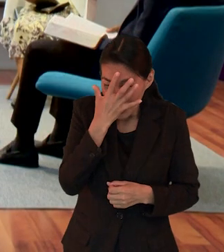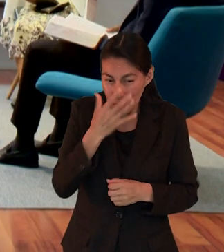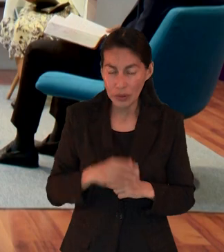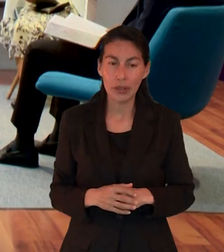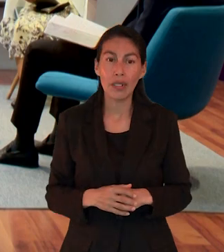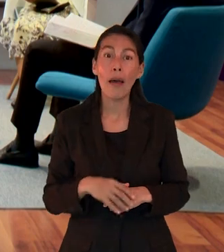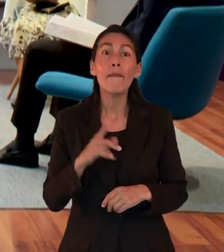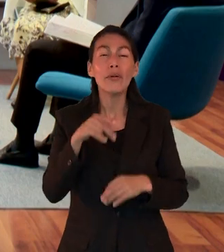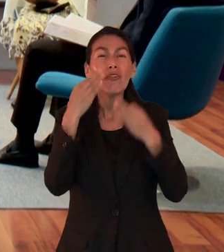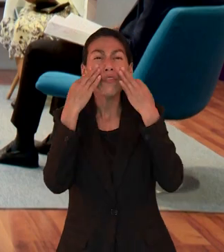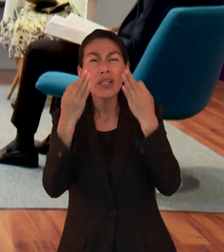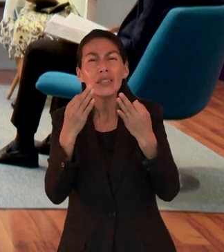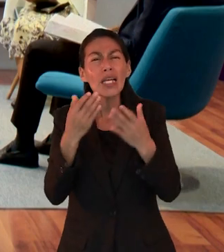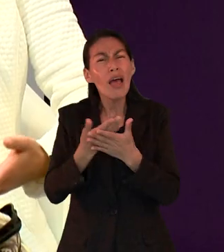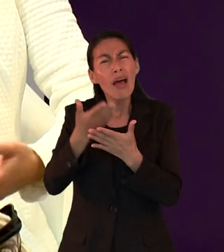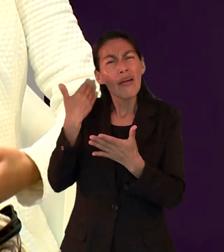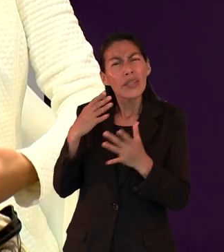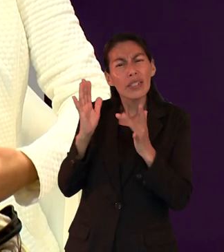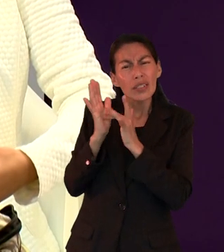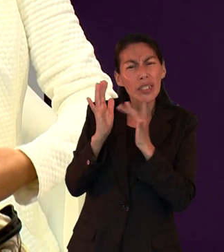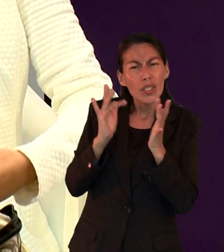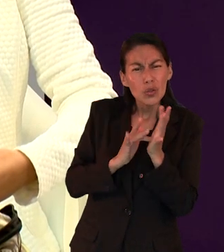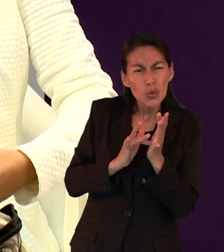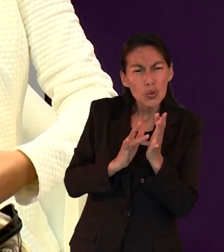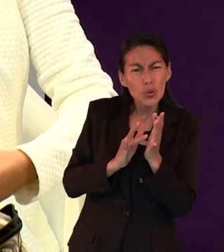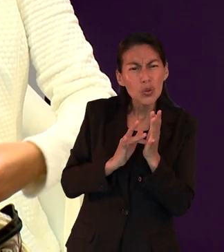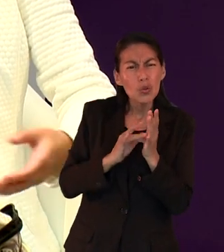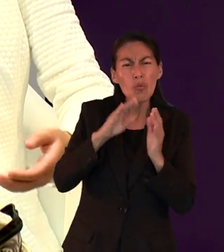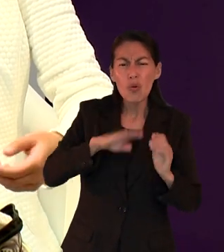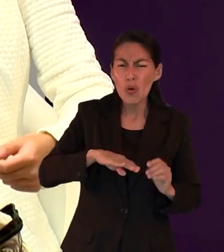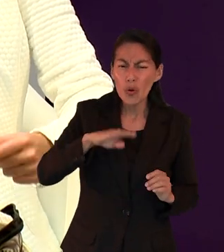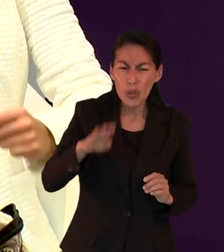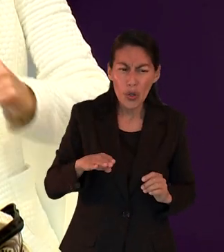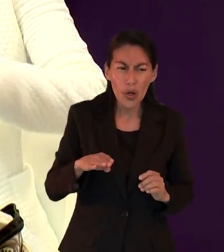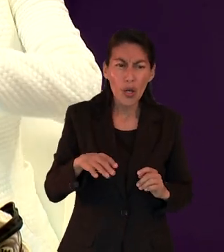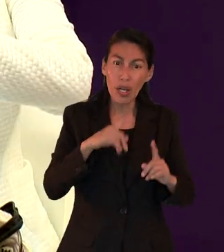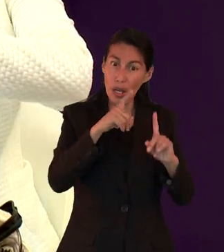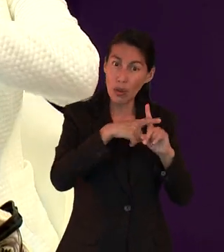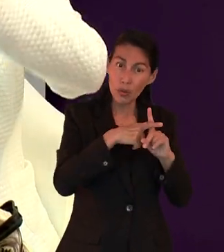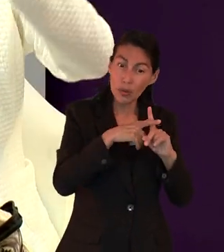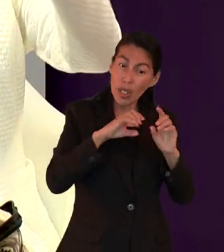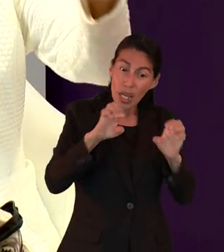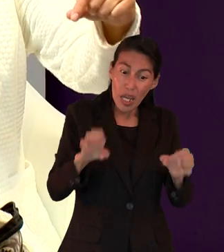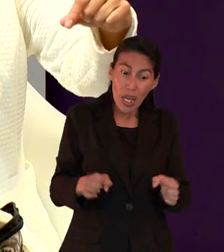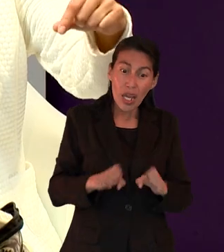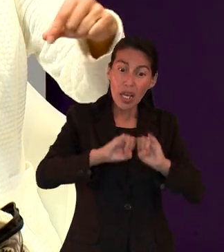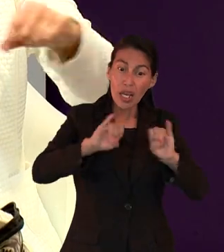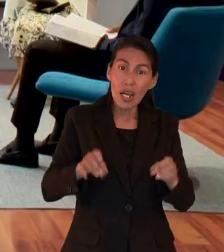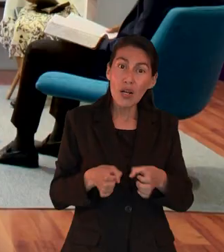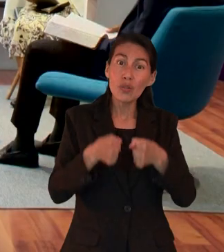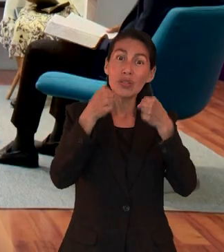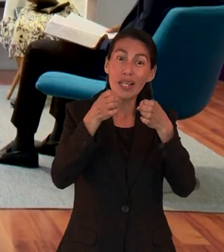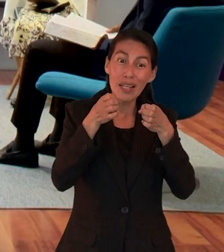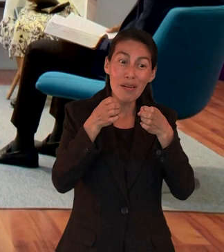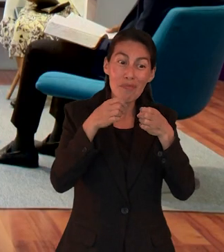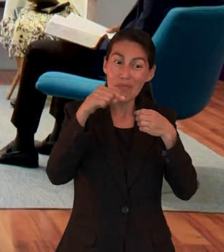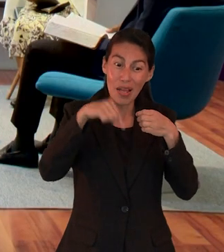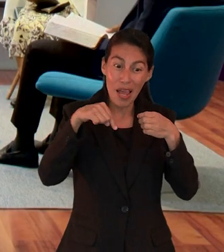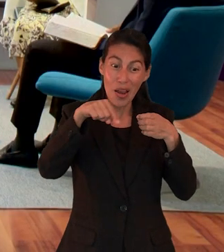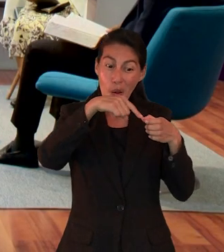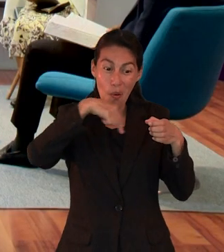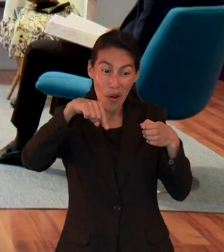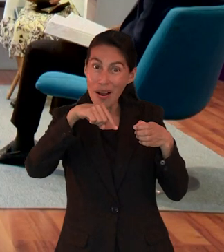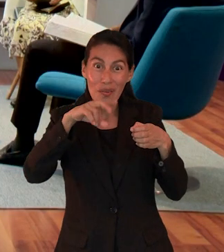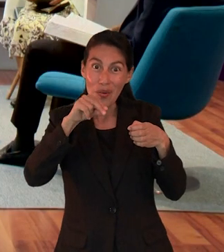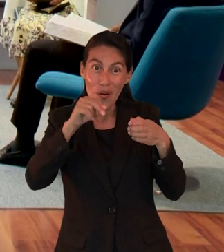o indecente y Jesús cuando sufrió en la cruz sufrió en un lugar que era fuera de Jerusalén. Así que el hecho de decir que era